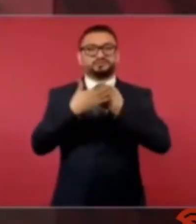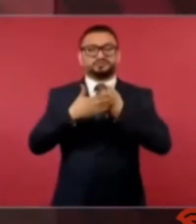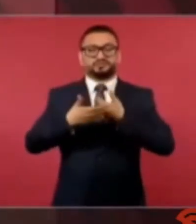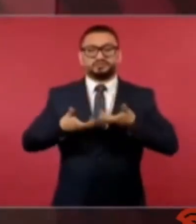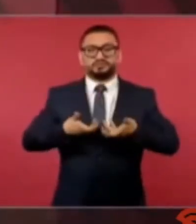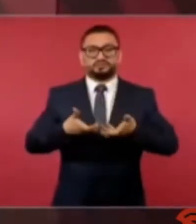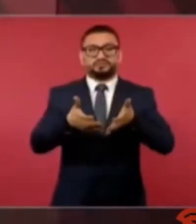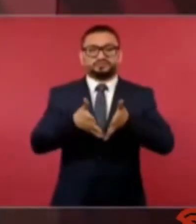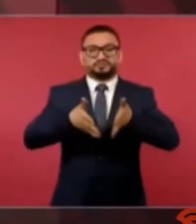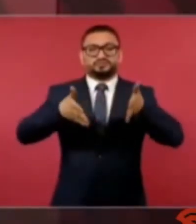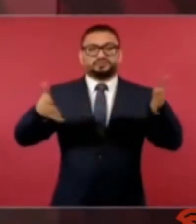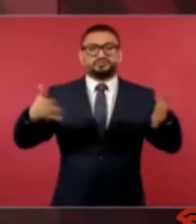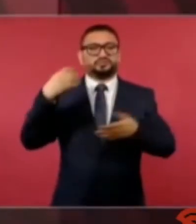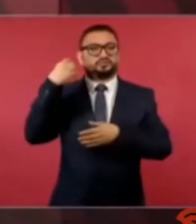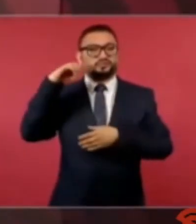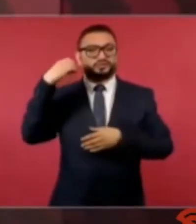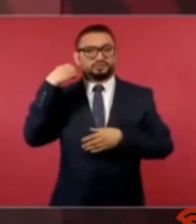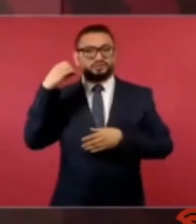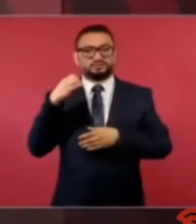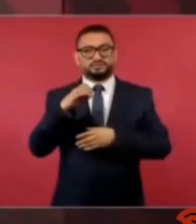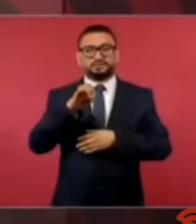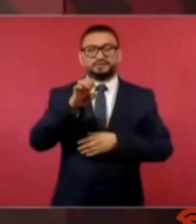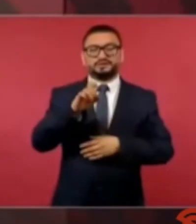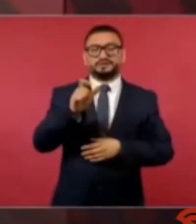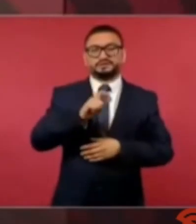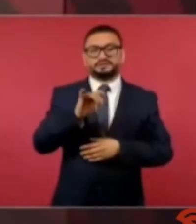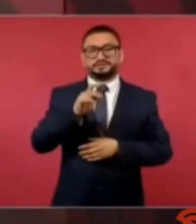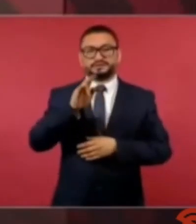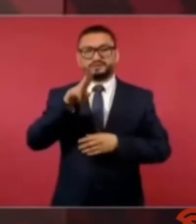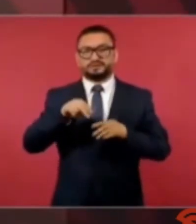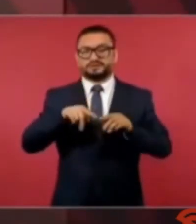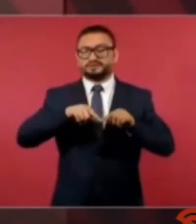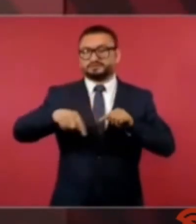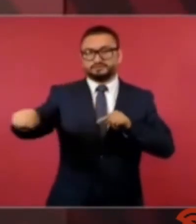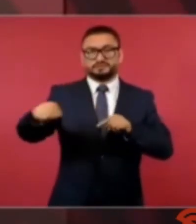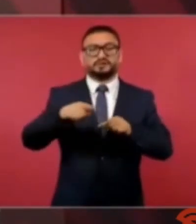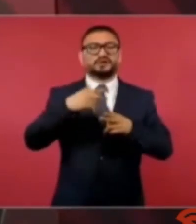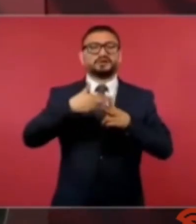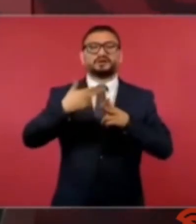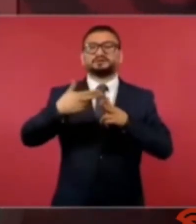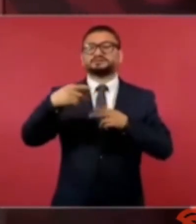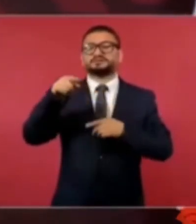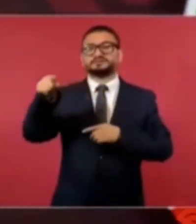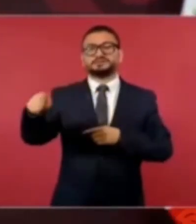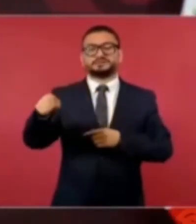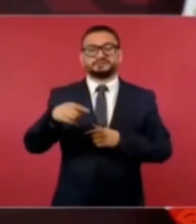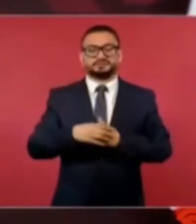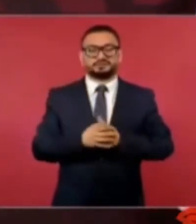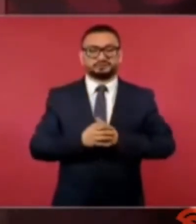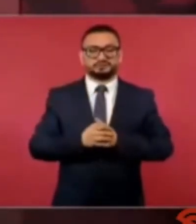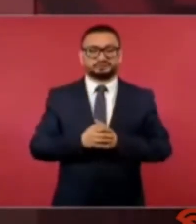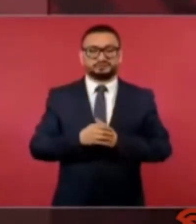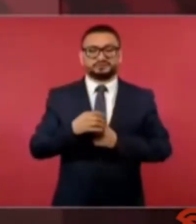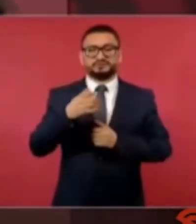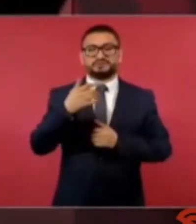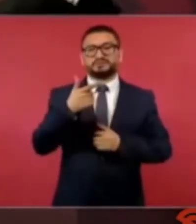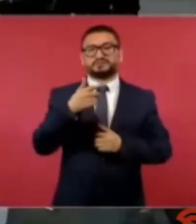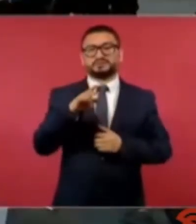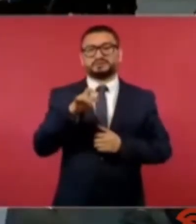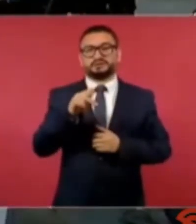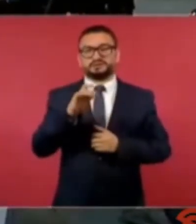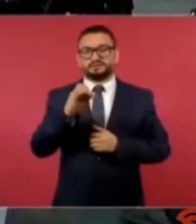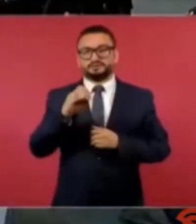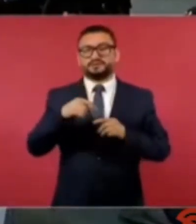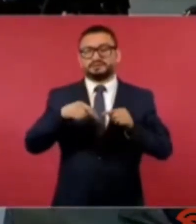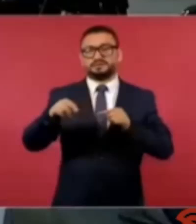de Oaxaca a Iztlán hasta eh Guelatá o bueno hasta Iztlán